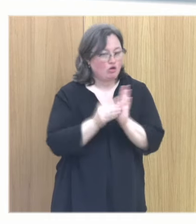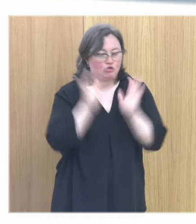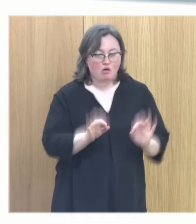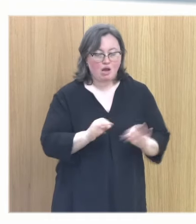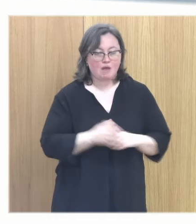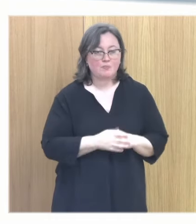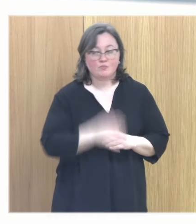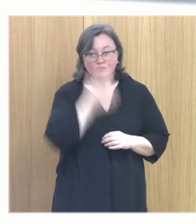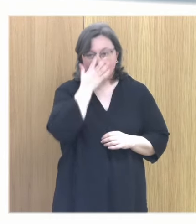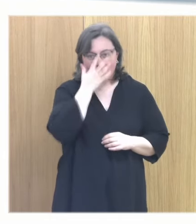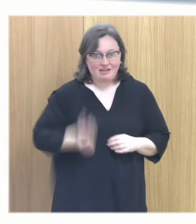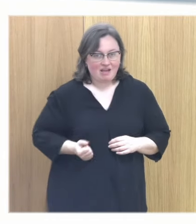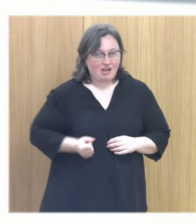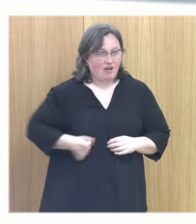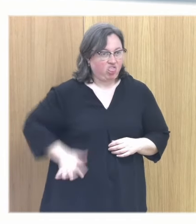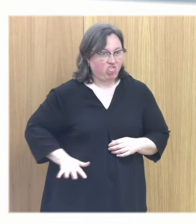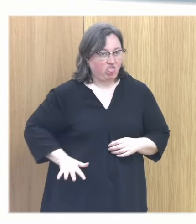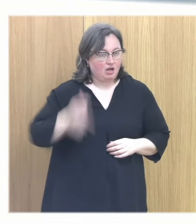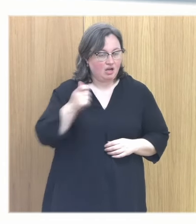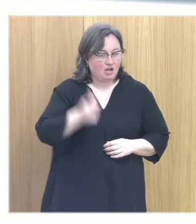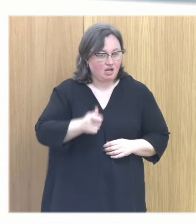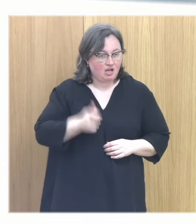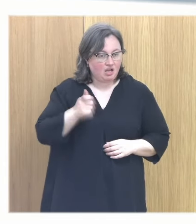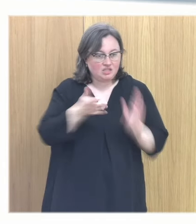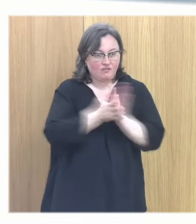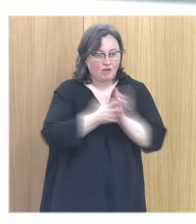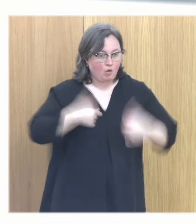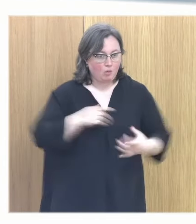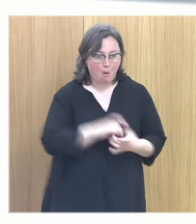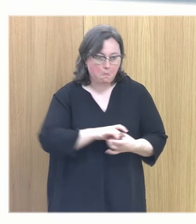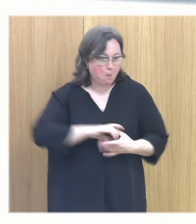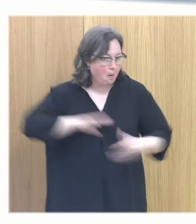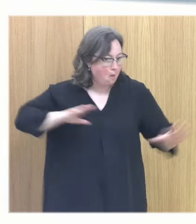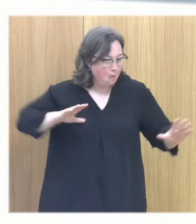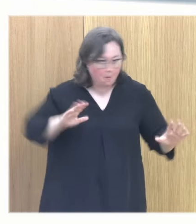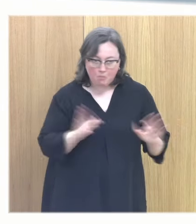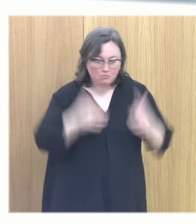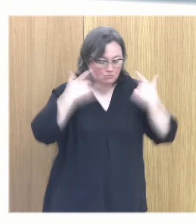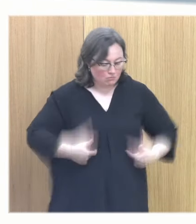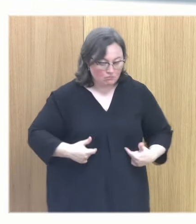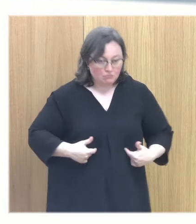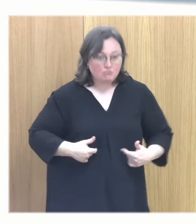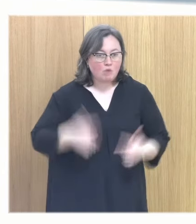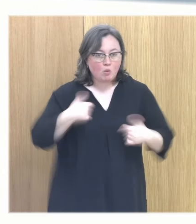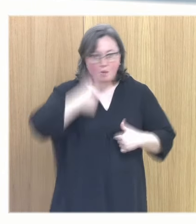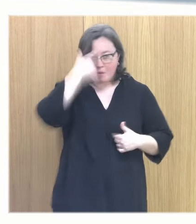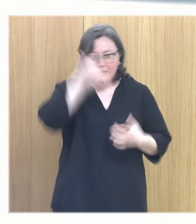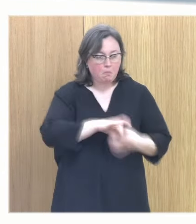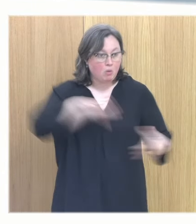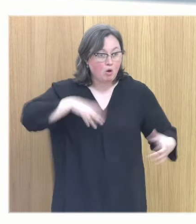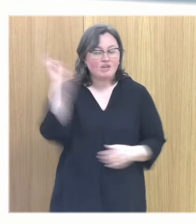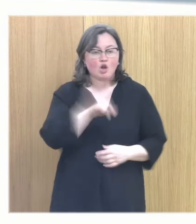para hacerte caca encima y llevarla encima tienes que estar desconectado corporalmente y esa desconexión corporal sólo sucede con